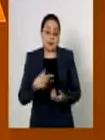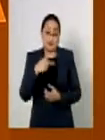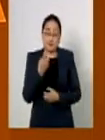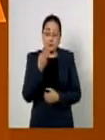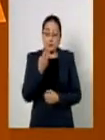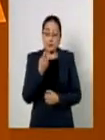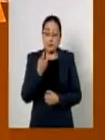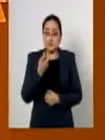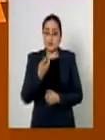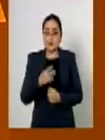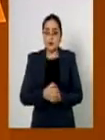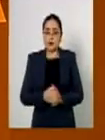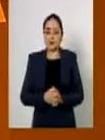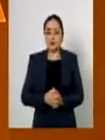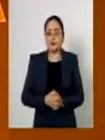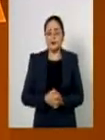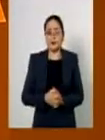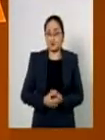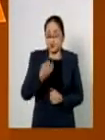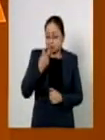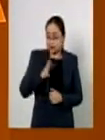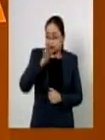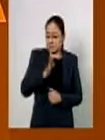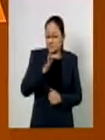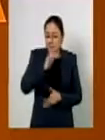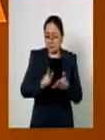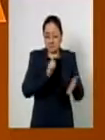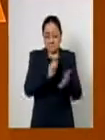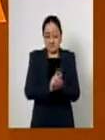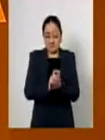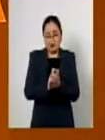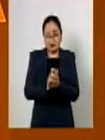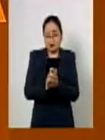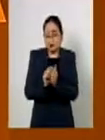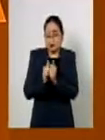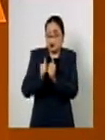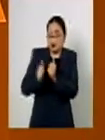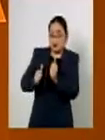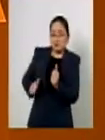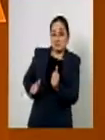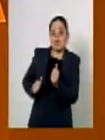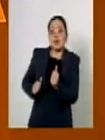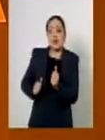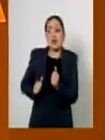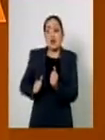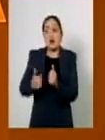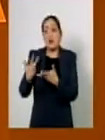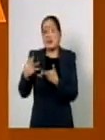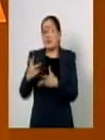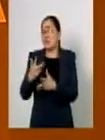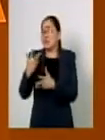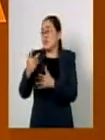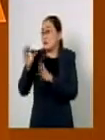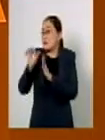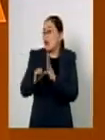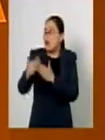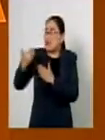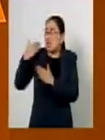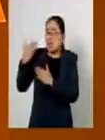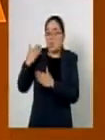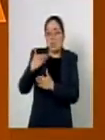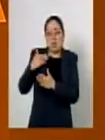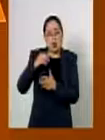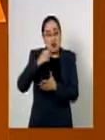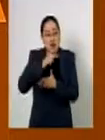es un franco retroceso el que apenas a un año o unos meses de haber sido aprobada esta ley